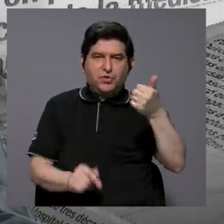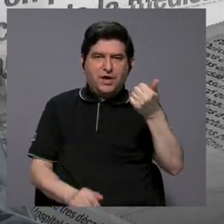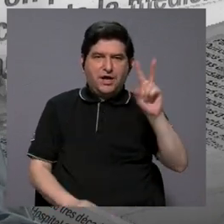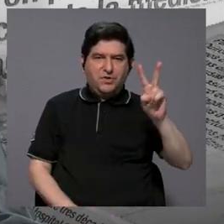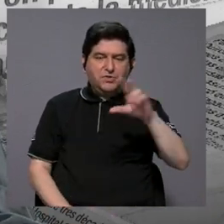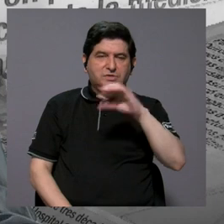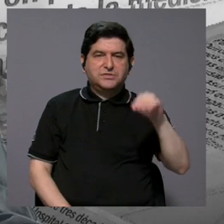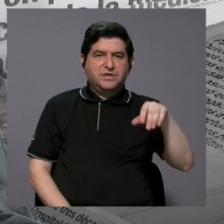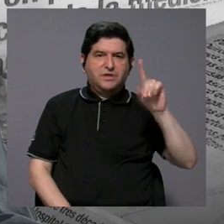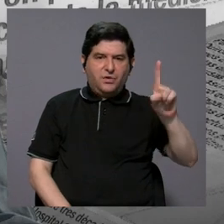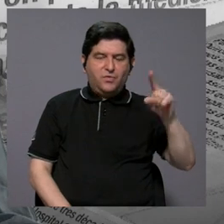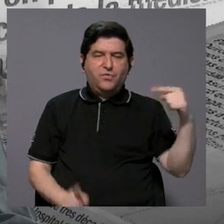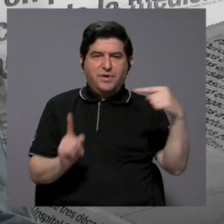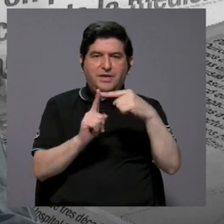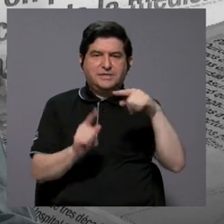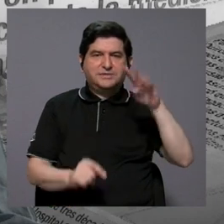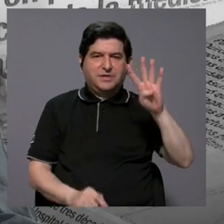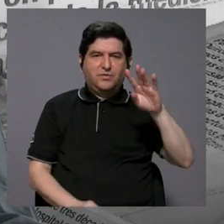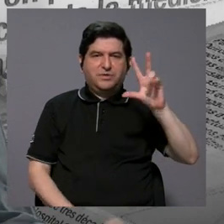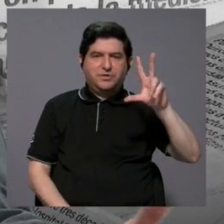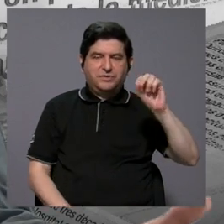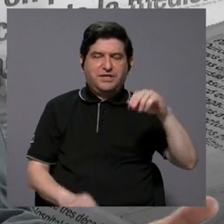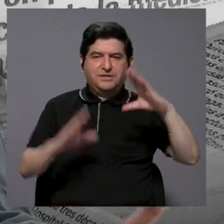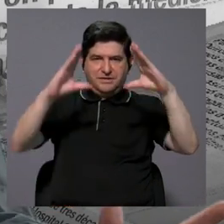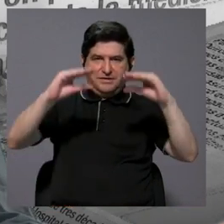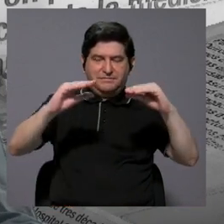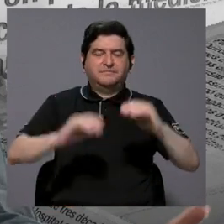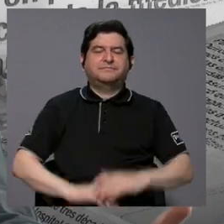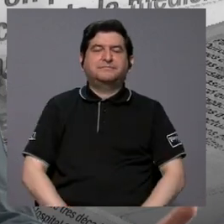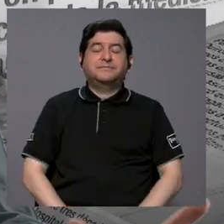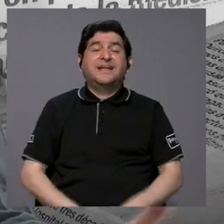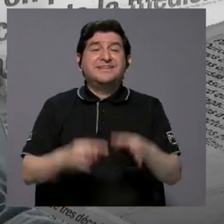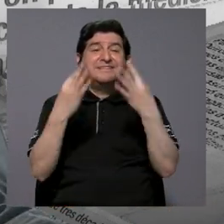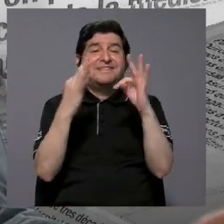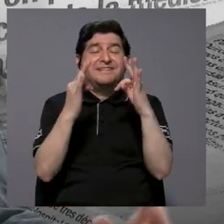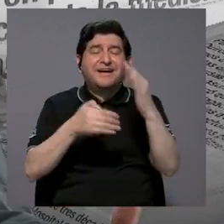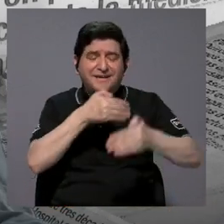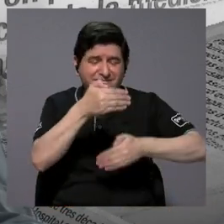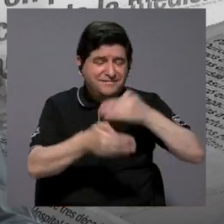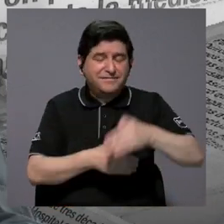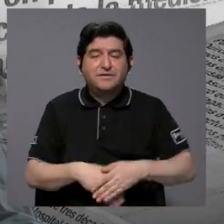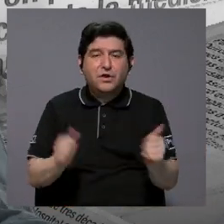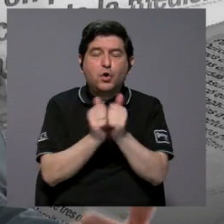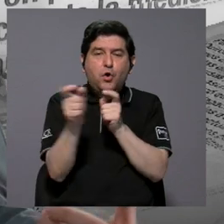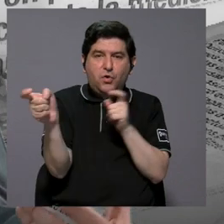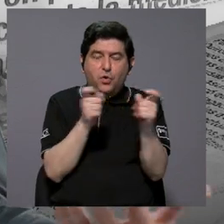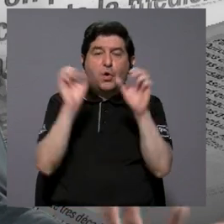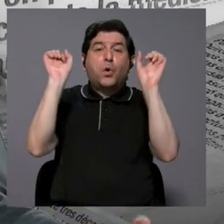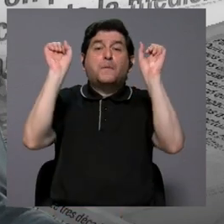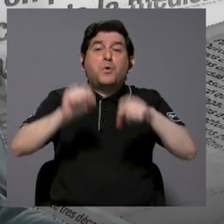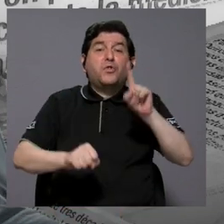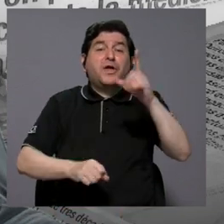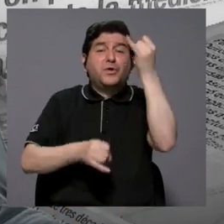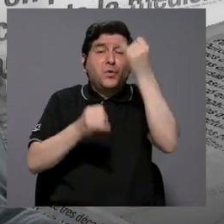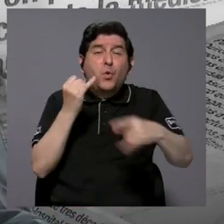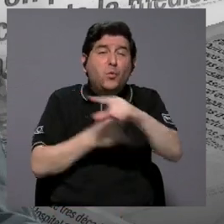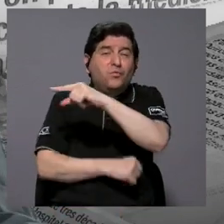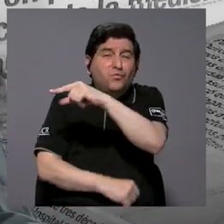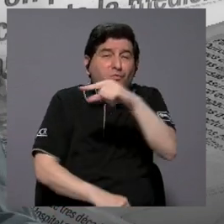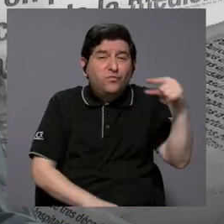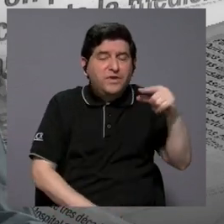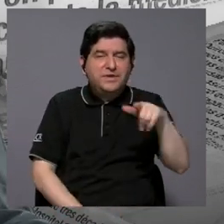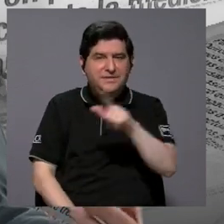4 y media de la tarde. Estamos tratando, gestionando con la administración para ver si por lo menos un fin de semana